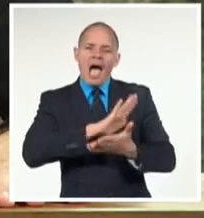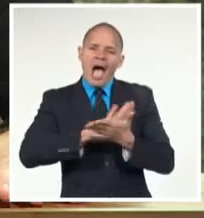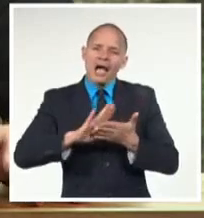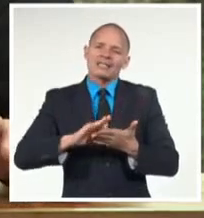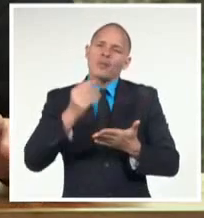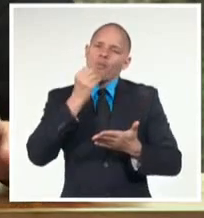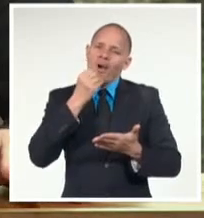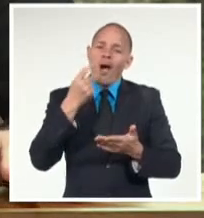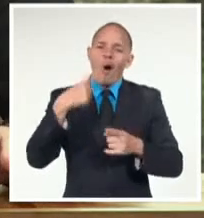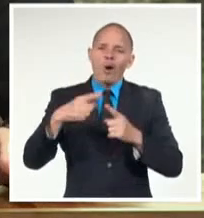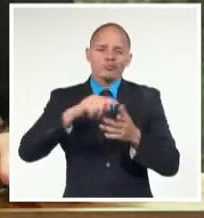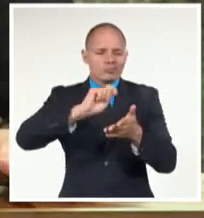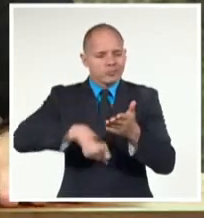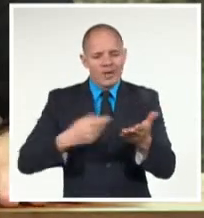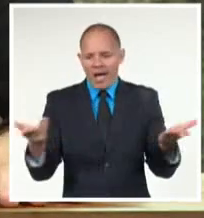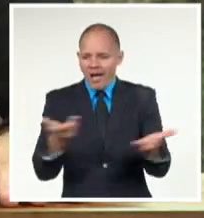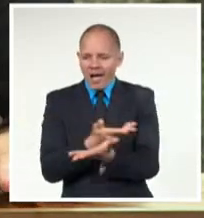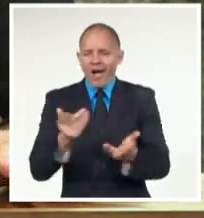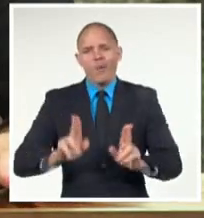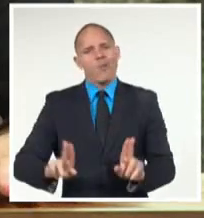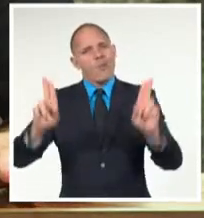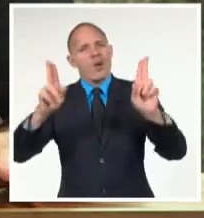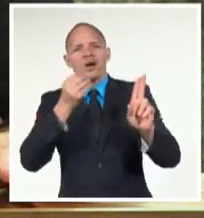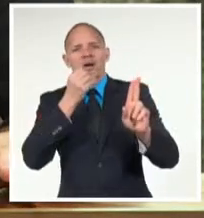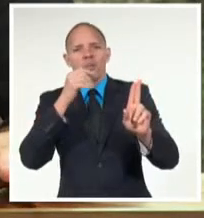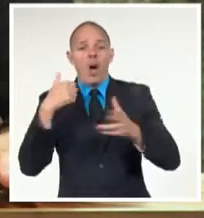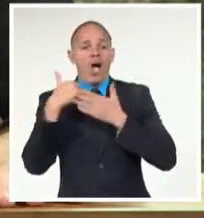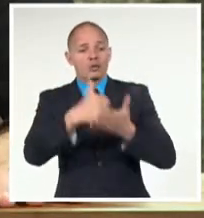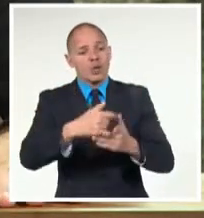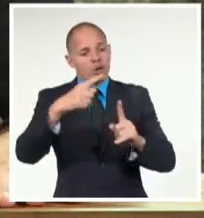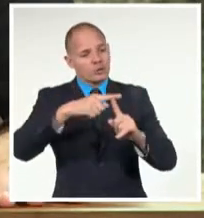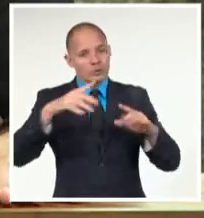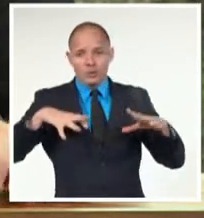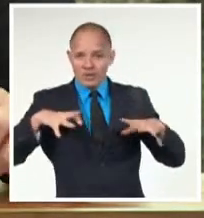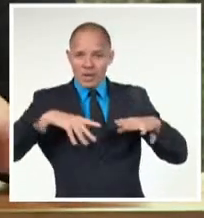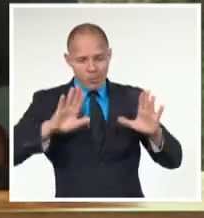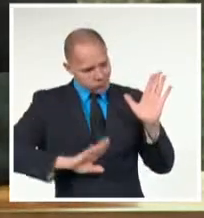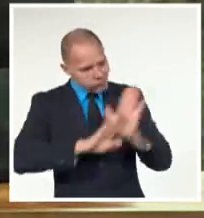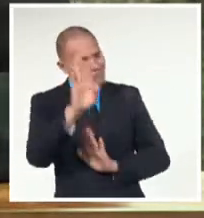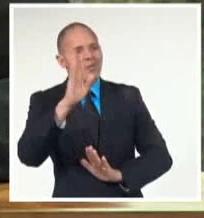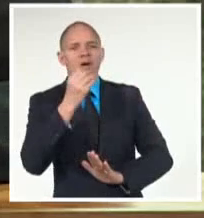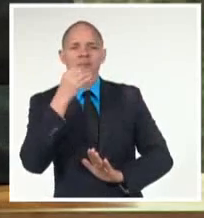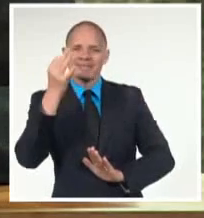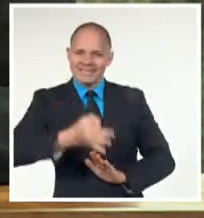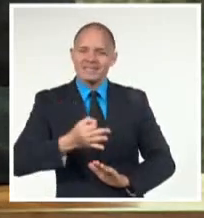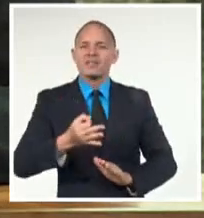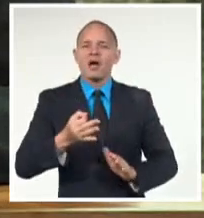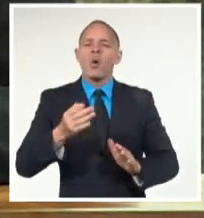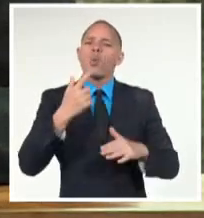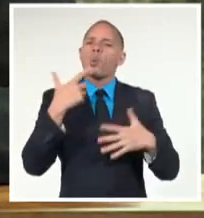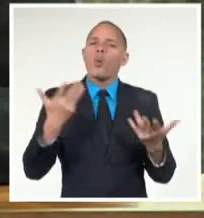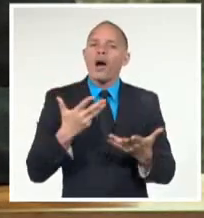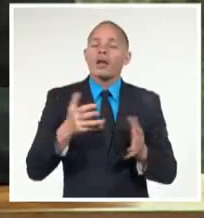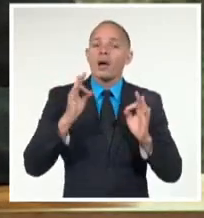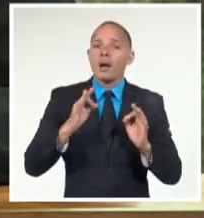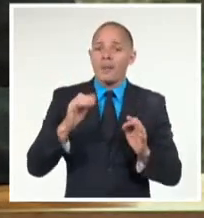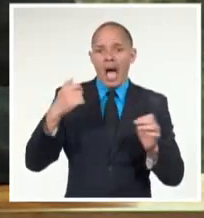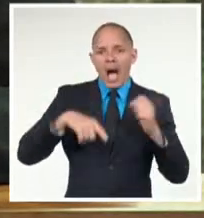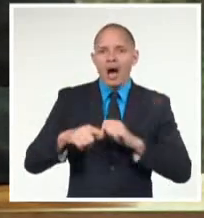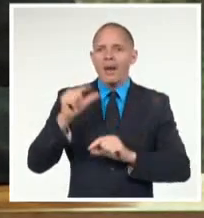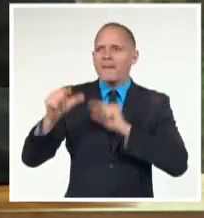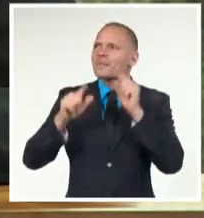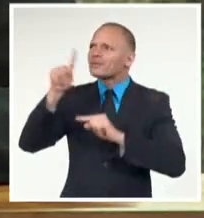acuerdos que aceleran la recuperación de esta industria vital para nuestro archipiélago a partir del creciente interés que despierta a Cuba